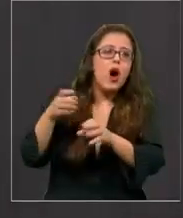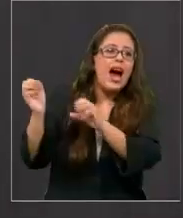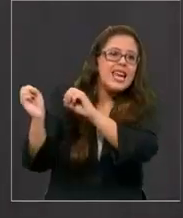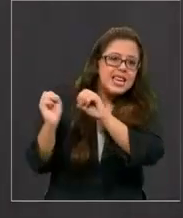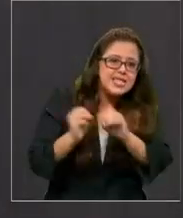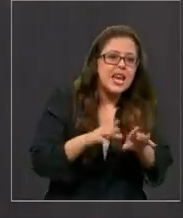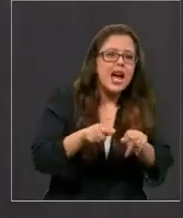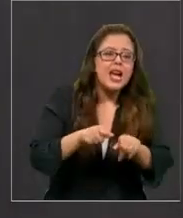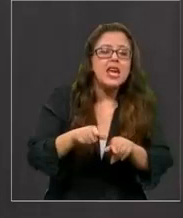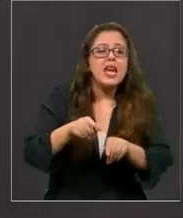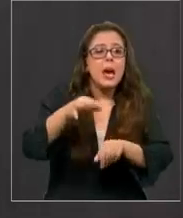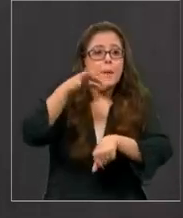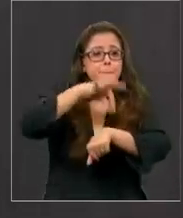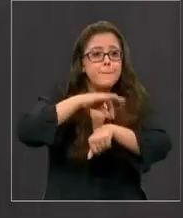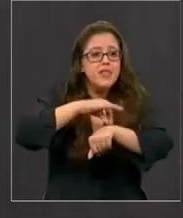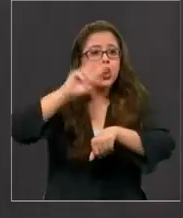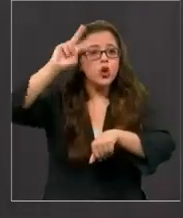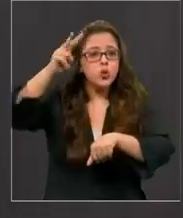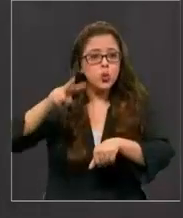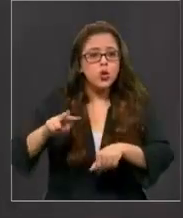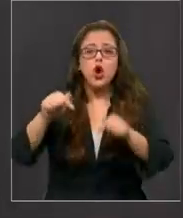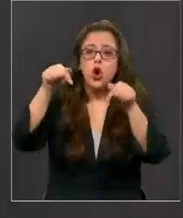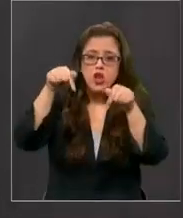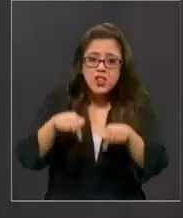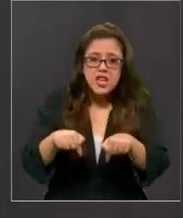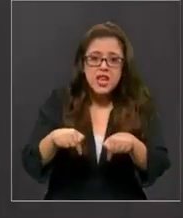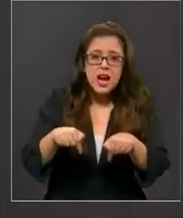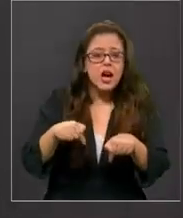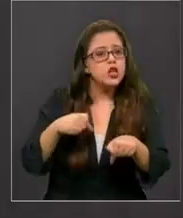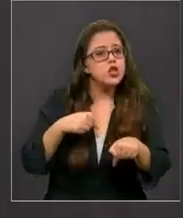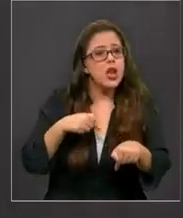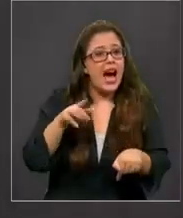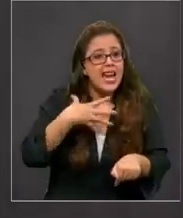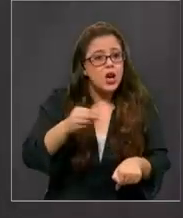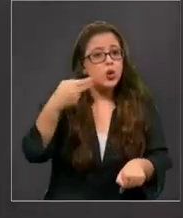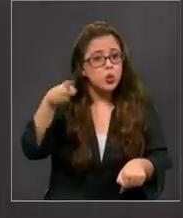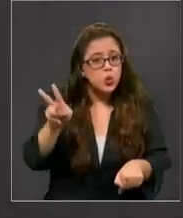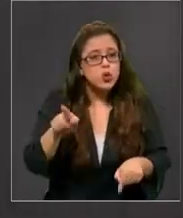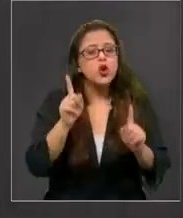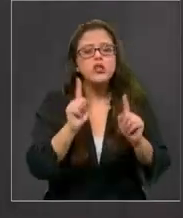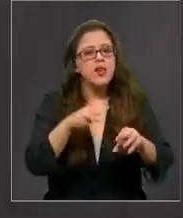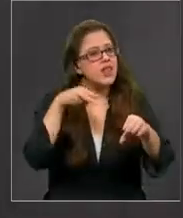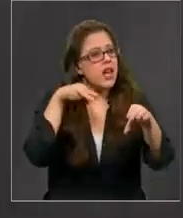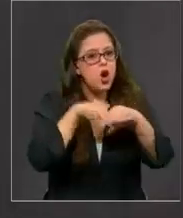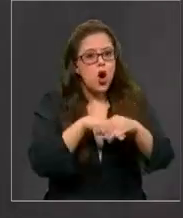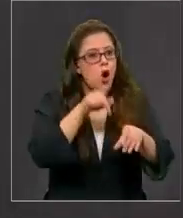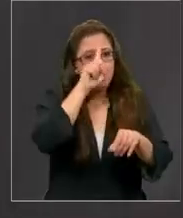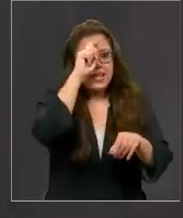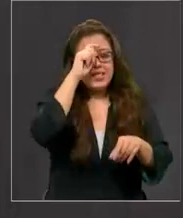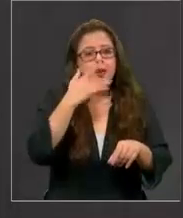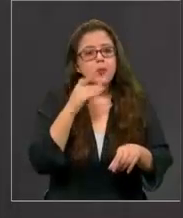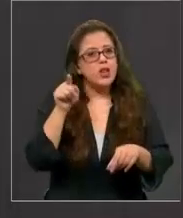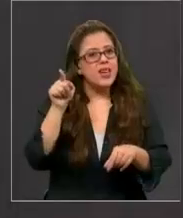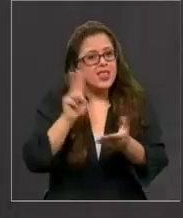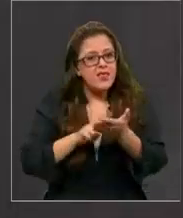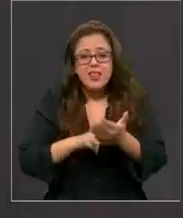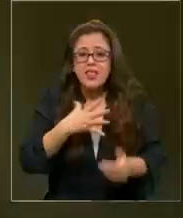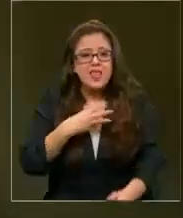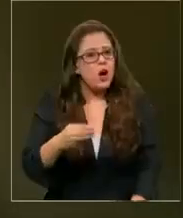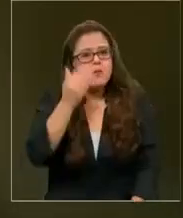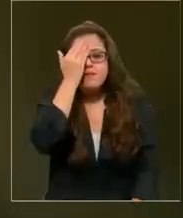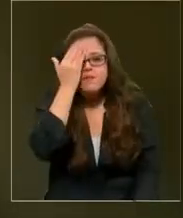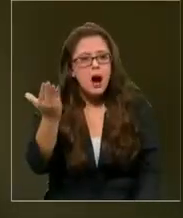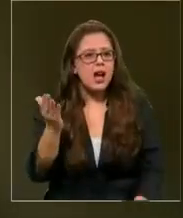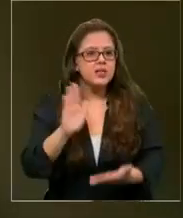la médica en turno me dice yo hoy día tu hijo sí o sí lo dejo hospitalizado en algún servicio porque de verdad que el Emilio iba mal iba